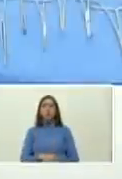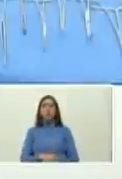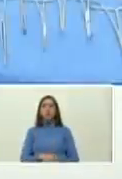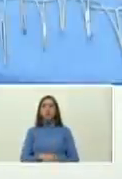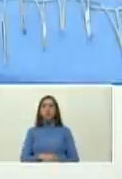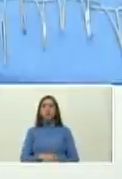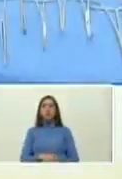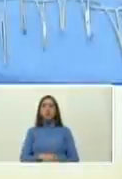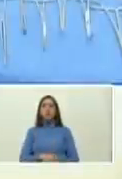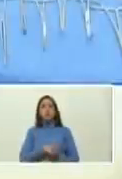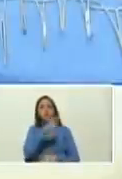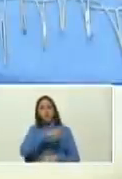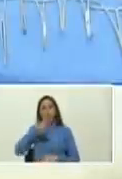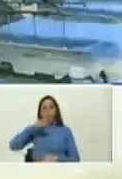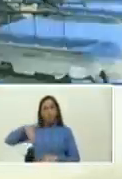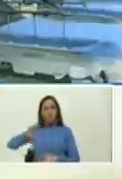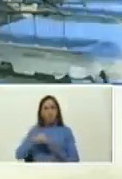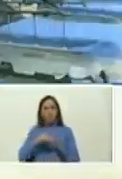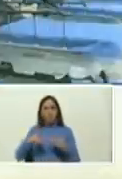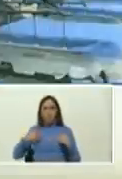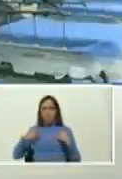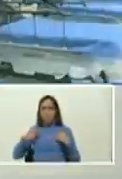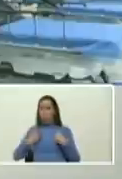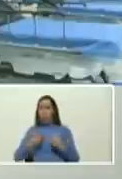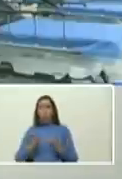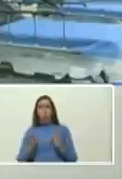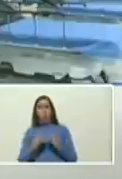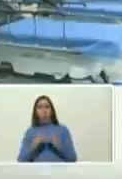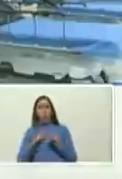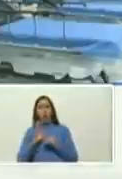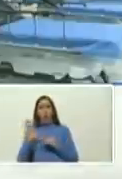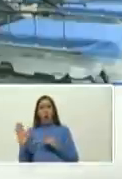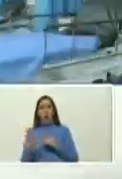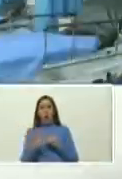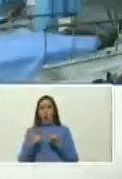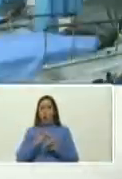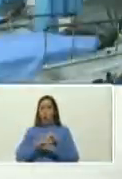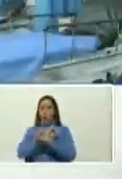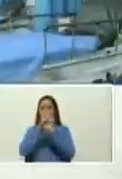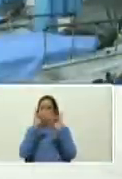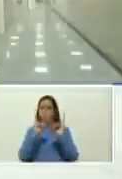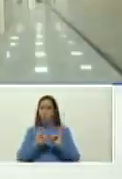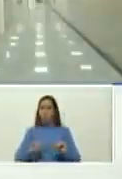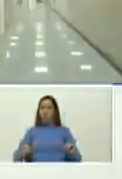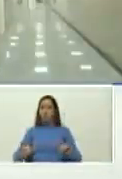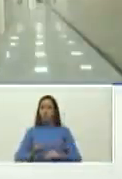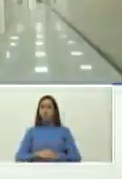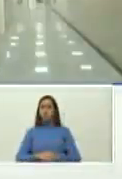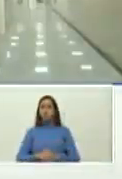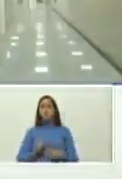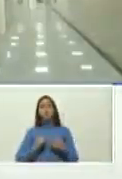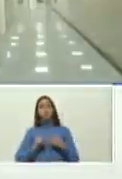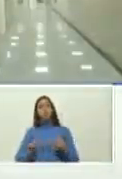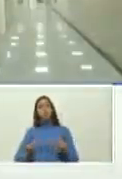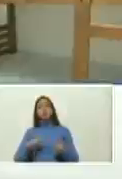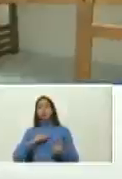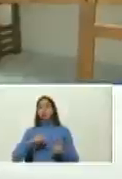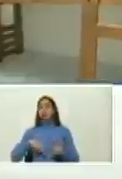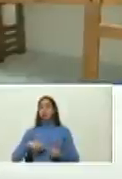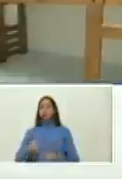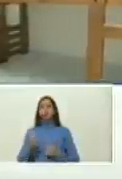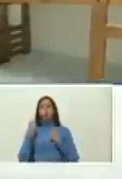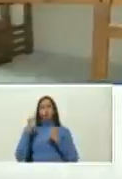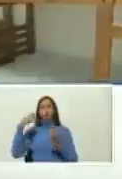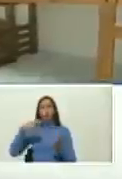para que el pueblo no tenga derecho a la vida a la vivienda a la cultura a la felicidad pero no nos resistimos somos